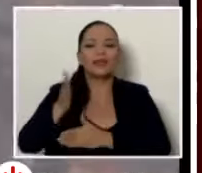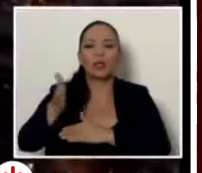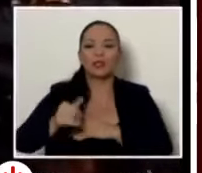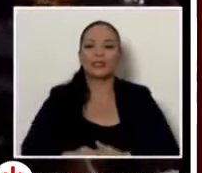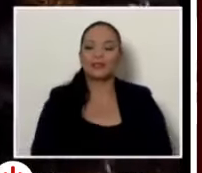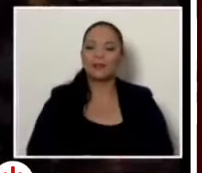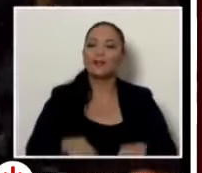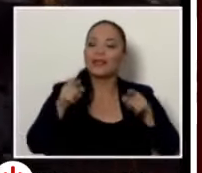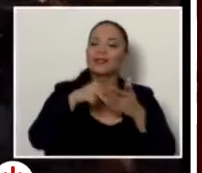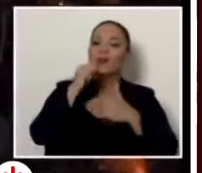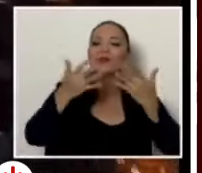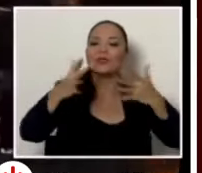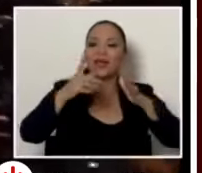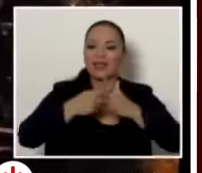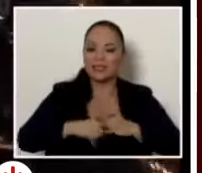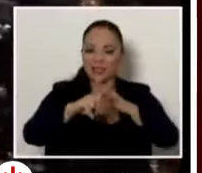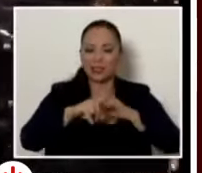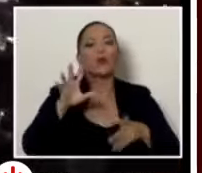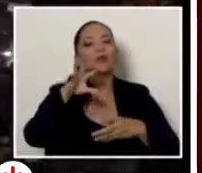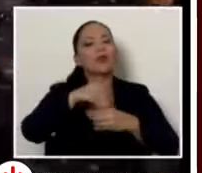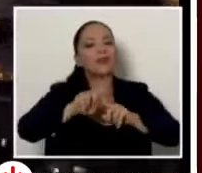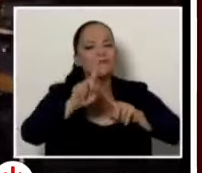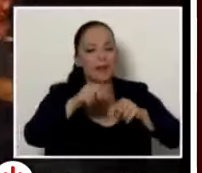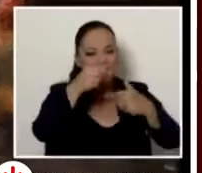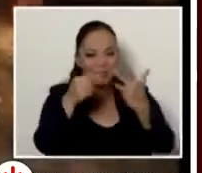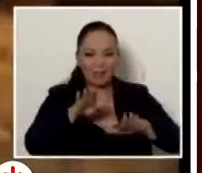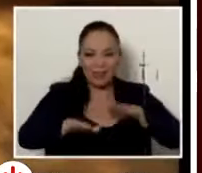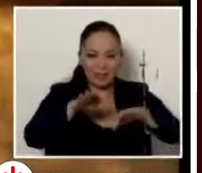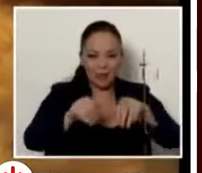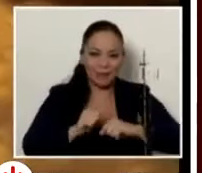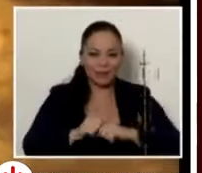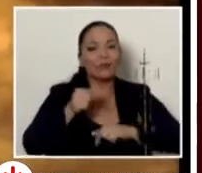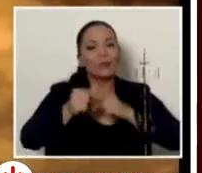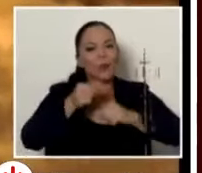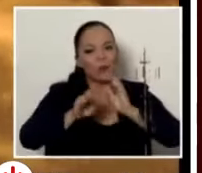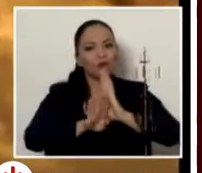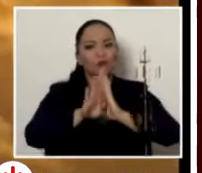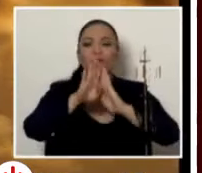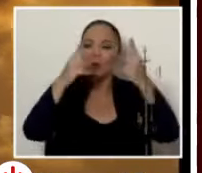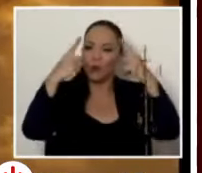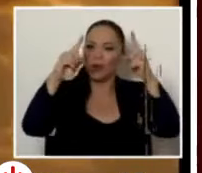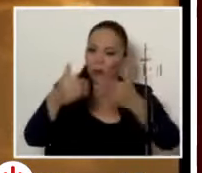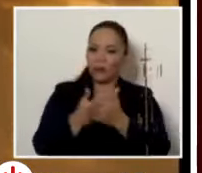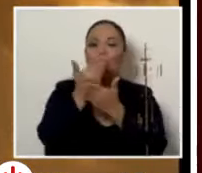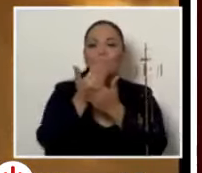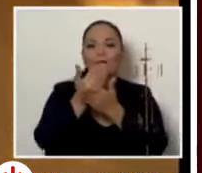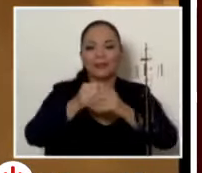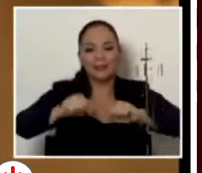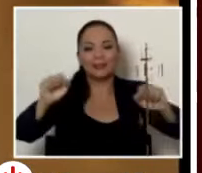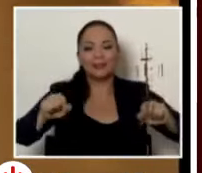Este proyecto ya inició e incluirá varias etapas que permitirán ir evolucionando hacia nuevos y modernos sistemas.